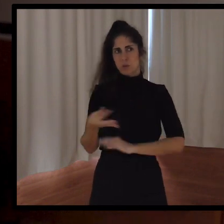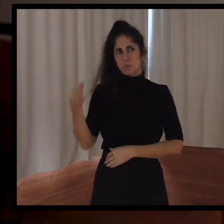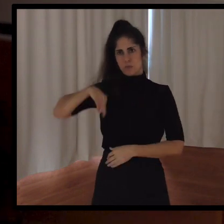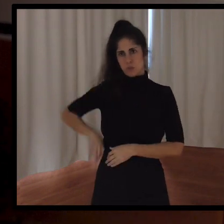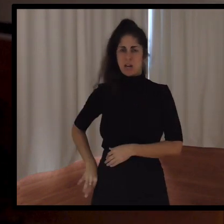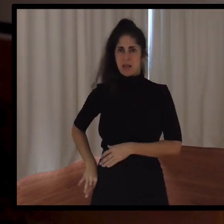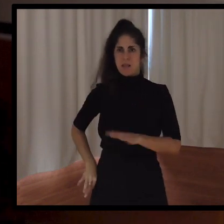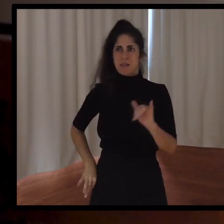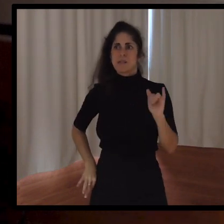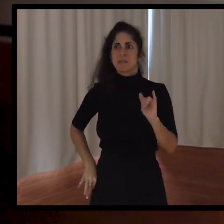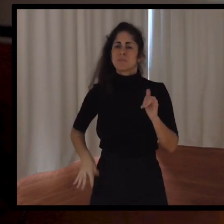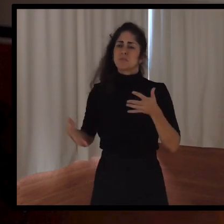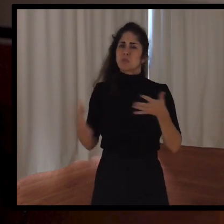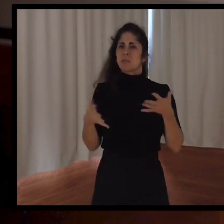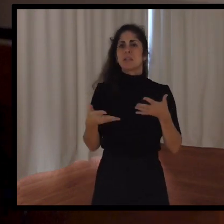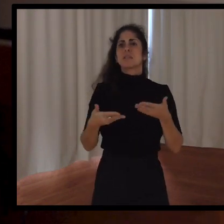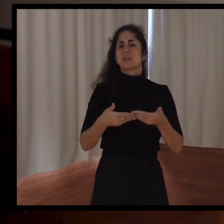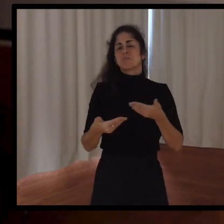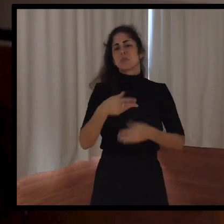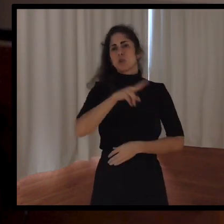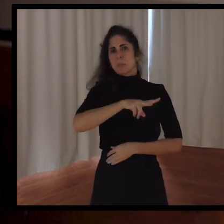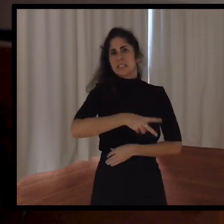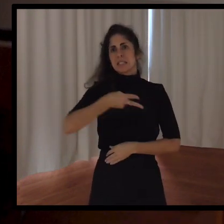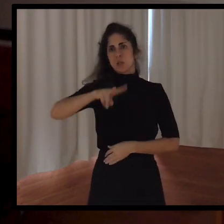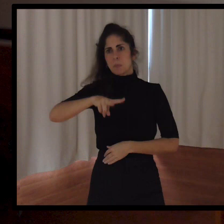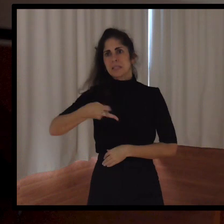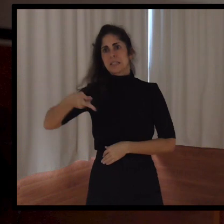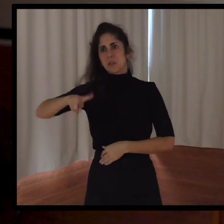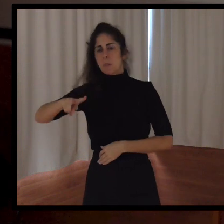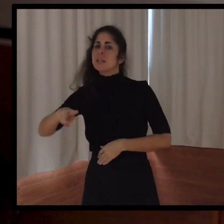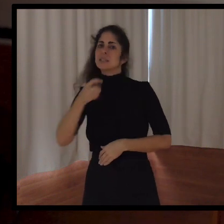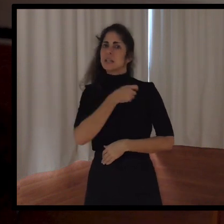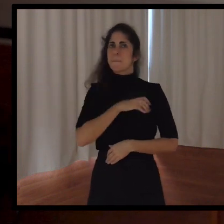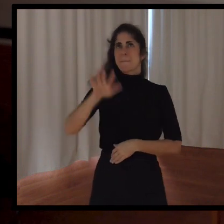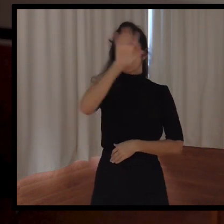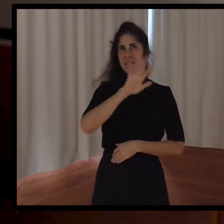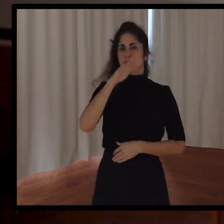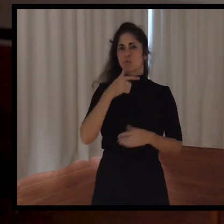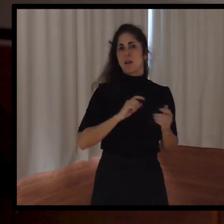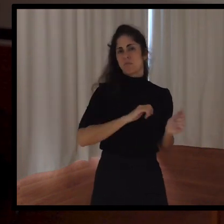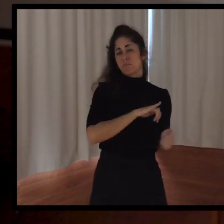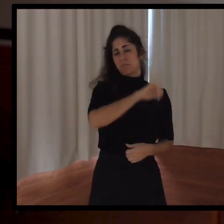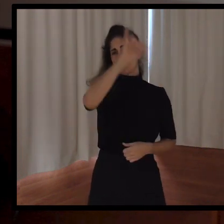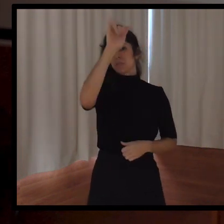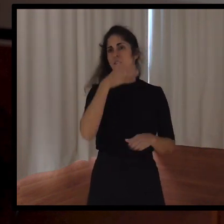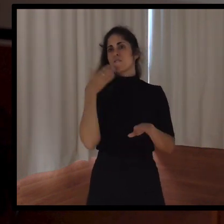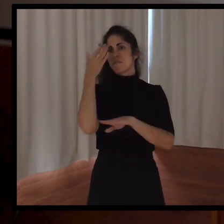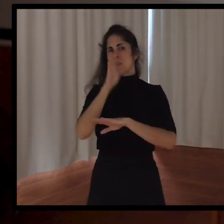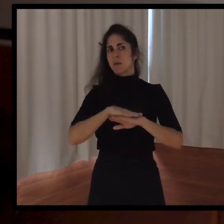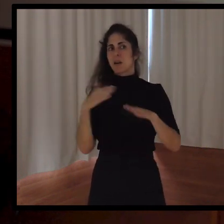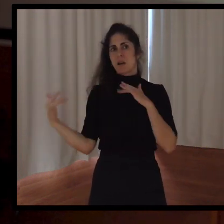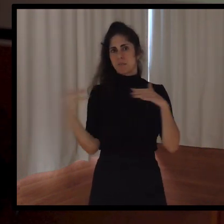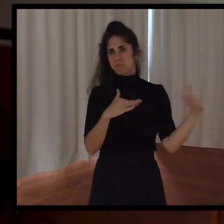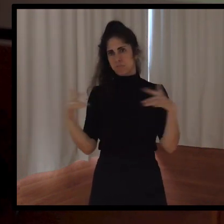dos meses nos desplazamos a la península para jugar una de las fases de la